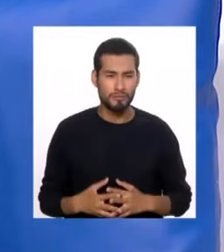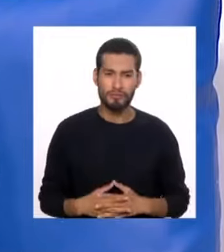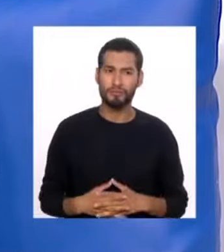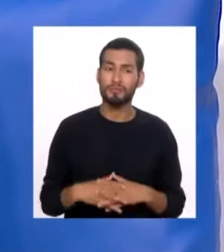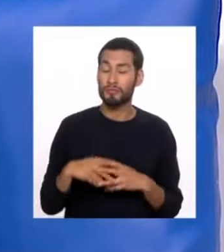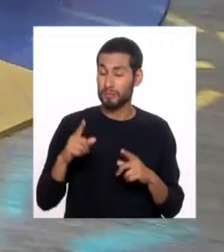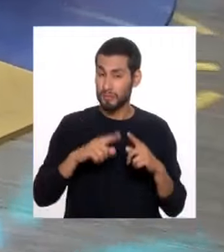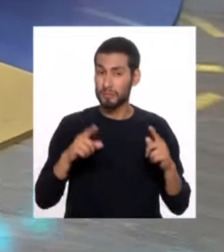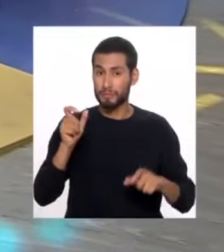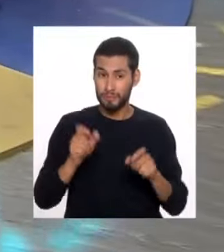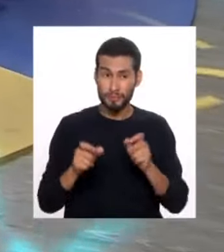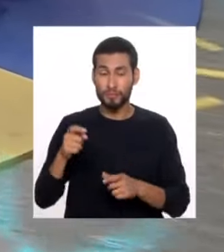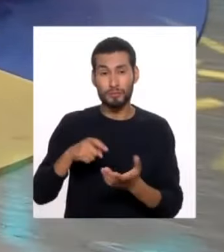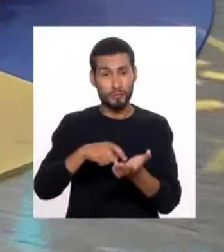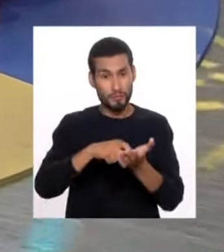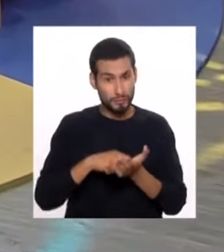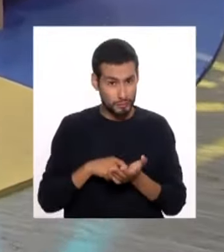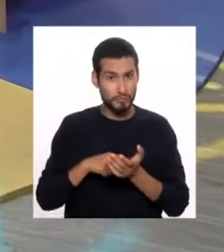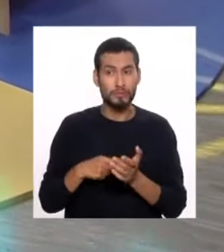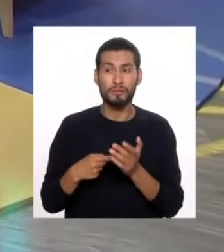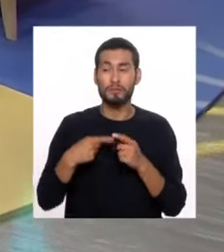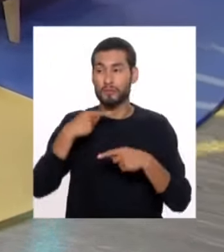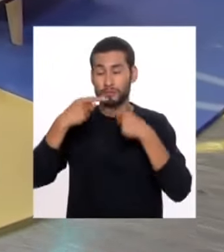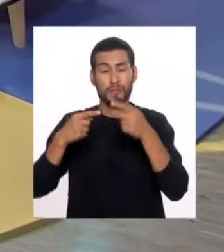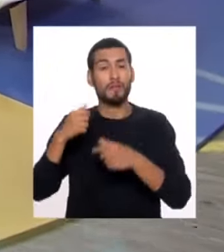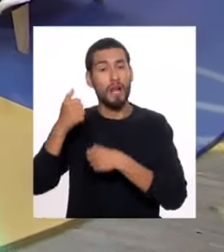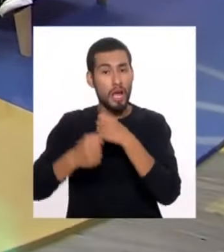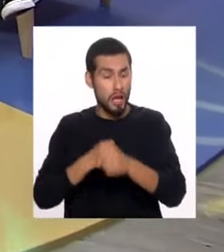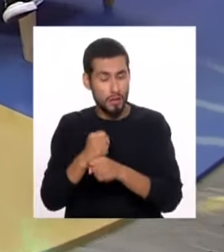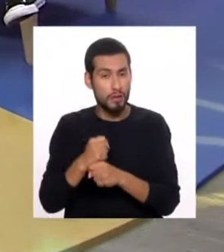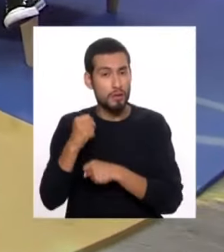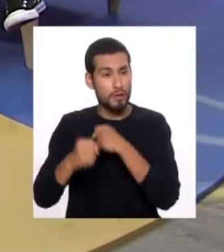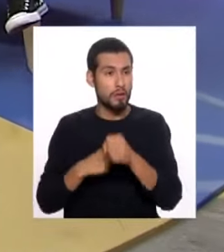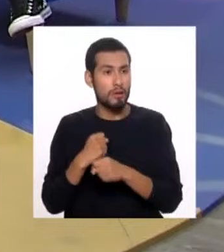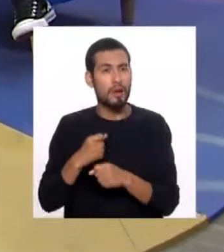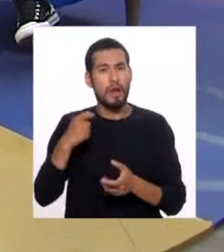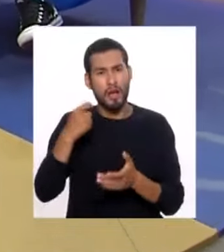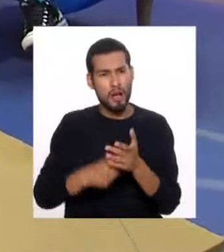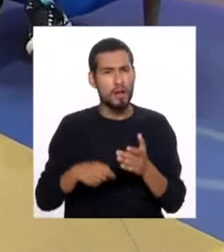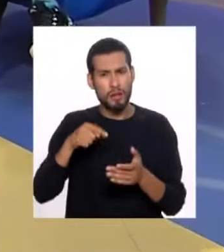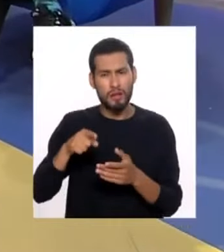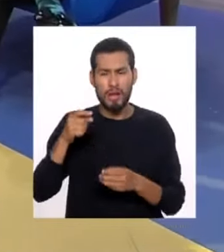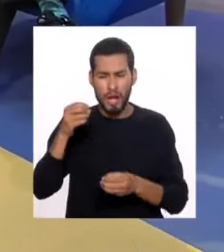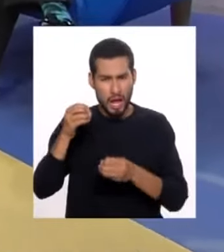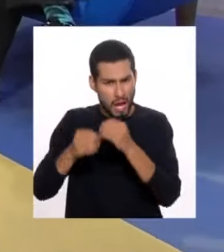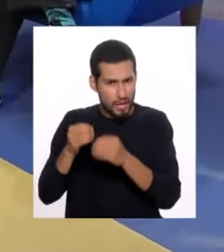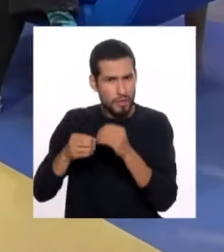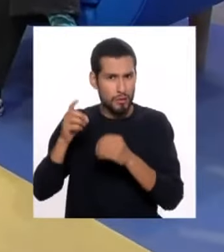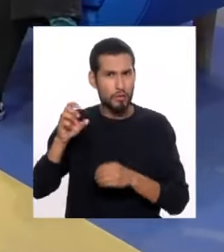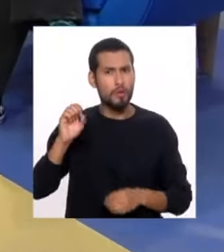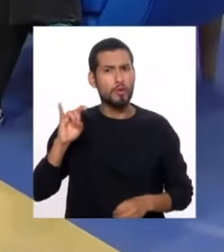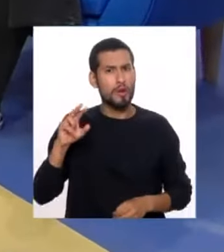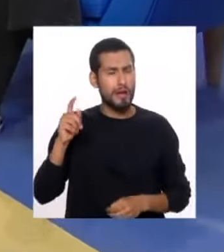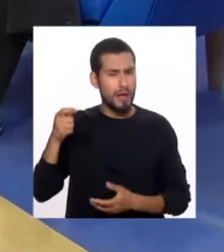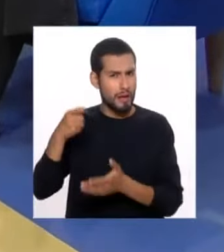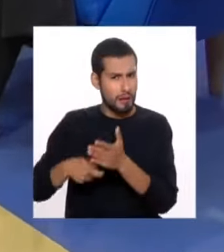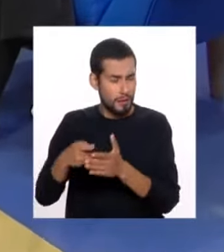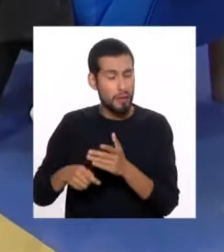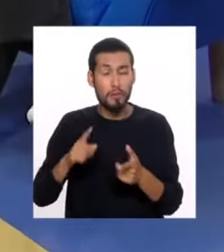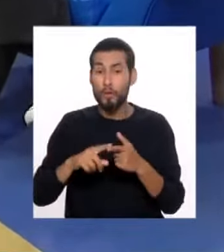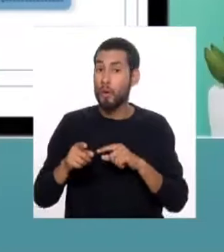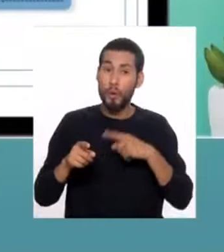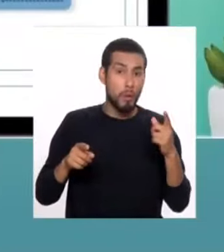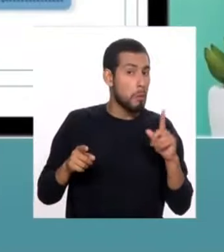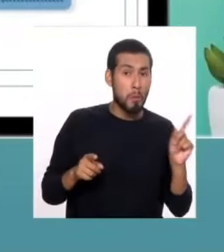Hay contribuyentes que están obligados a presentar la declaración jurada anual cuando tienen un saldo a regularizar ante Sunat. Pero hay otros contribuyentes que